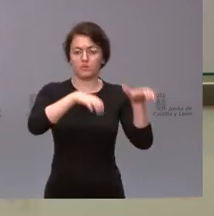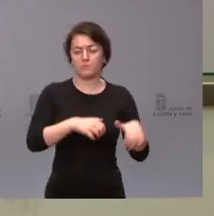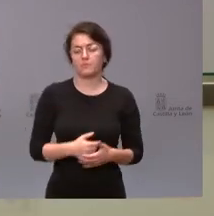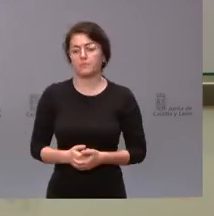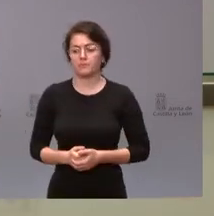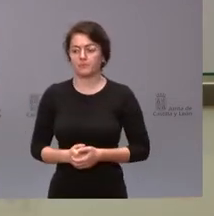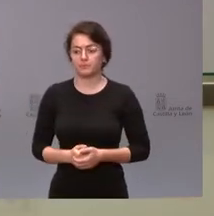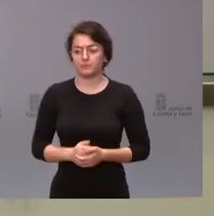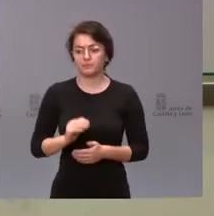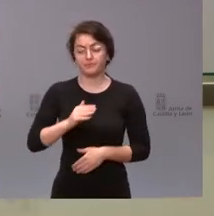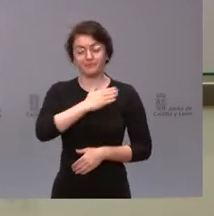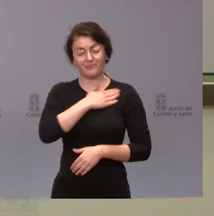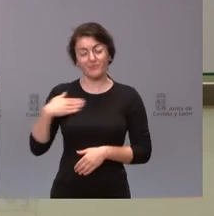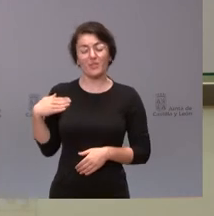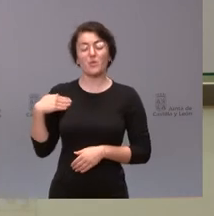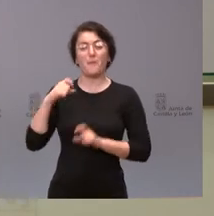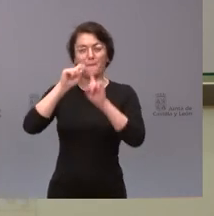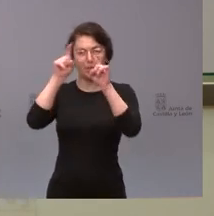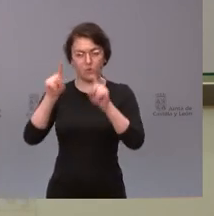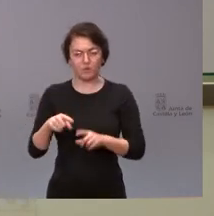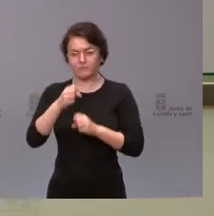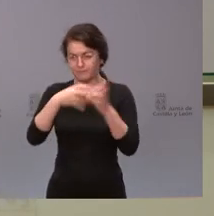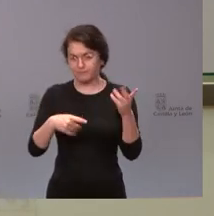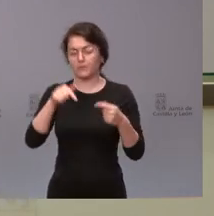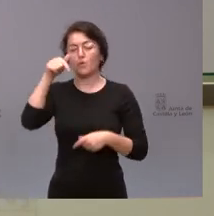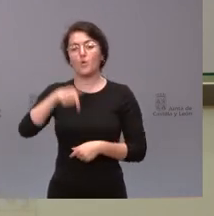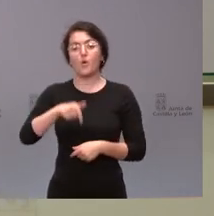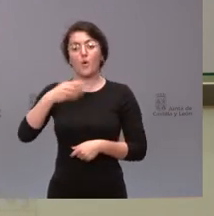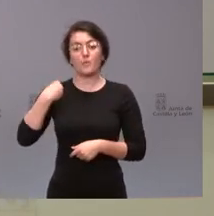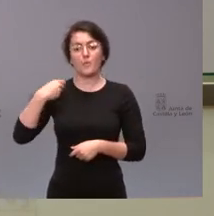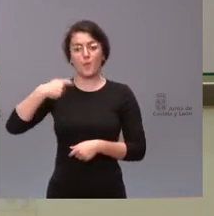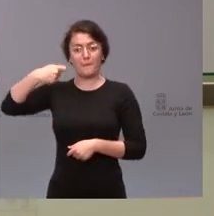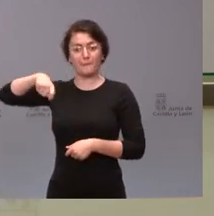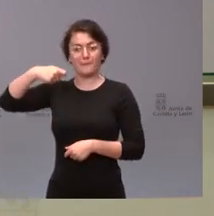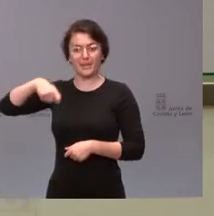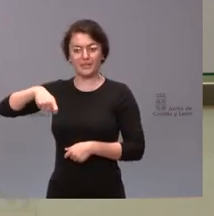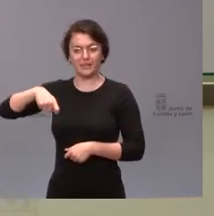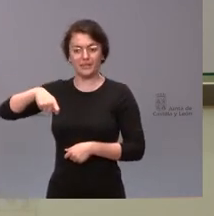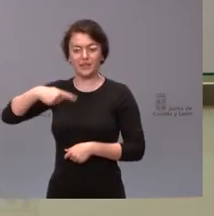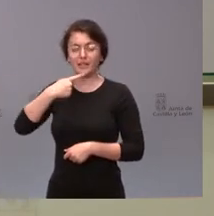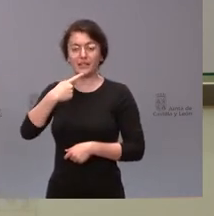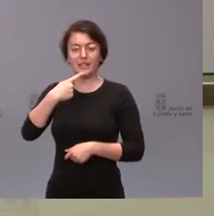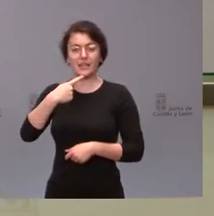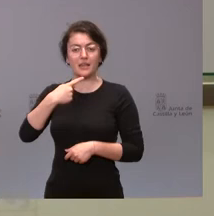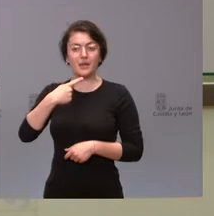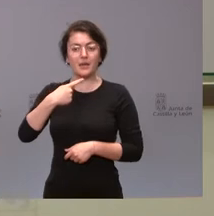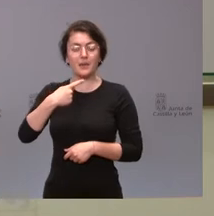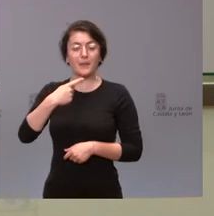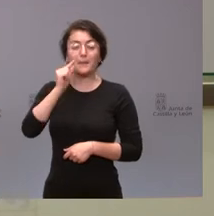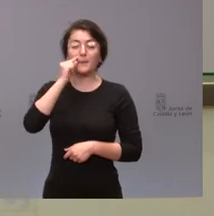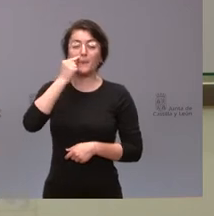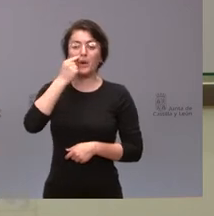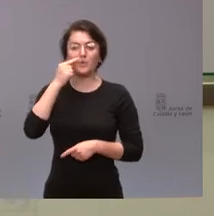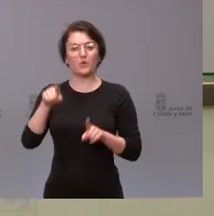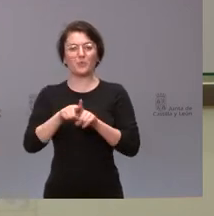Me gustaría preguntarle varias cuestiones. Hoy el PSOE ha presentado una PNL en la que van a pedir a Mañuco que repruebe a Gallardo por las palabras